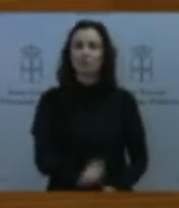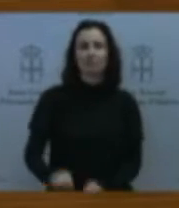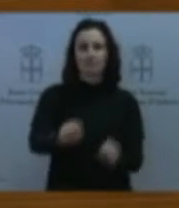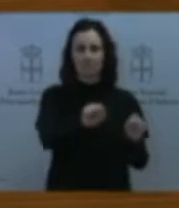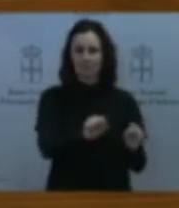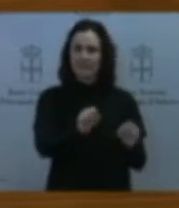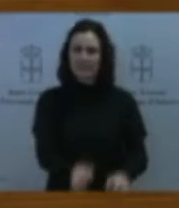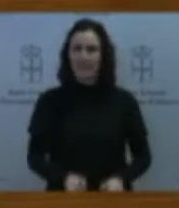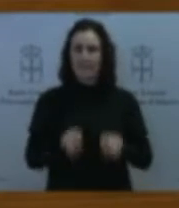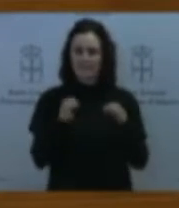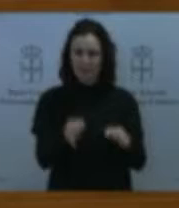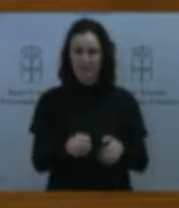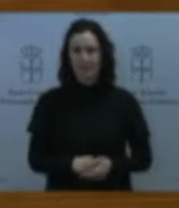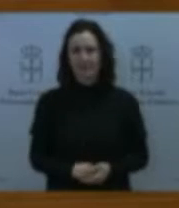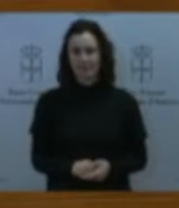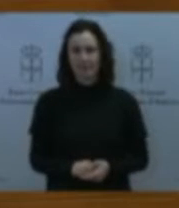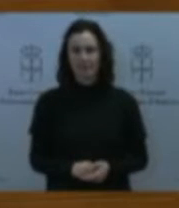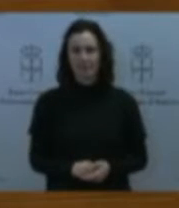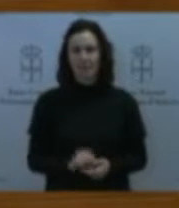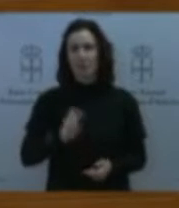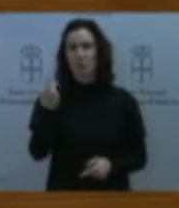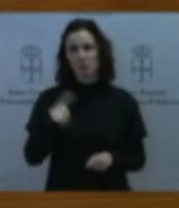Otra cosa es que lo pueda valorar como correcto.